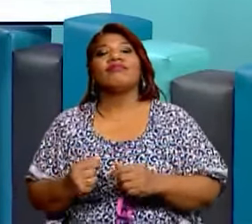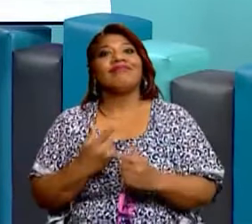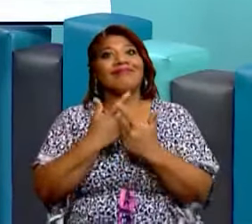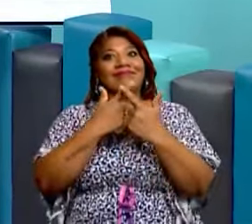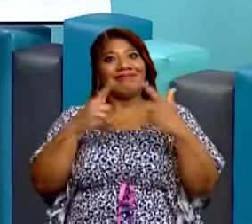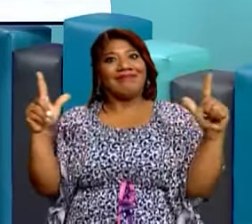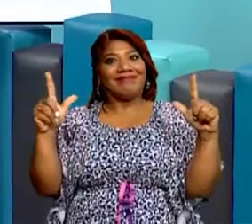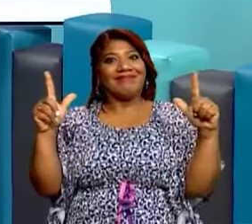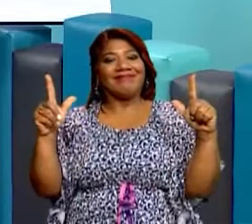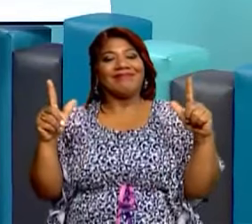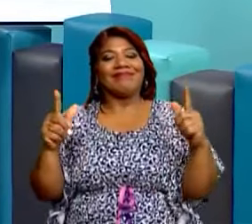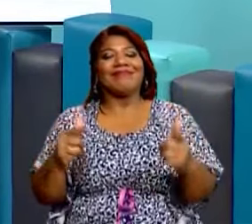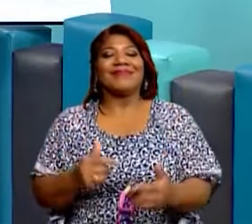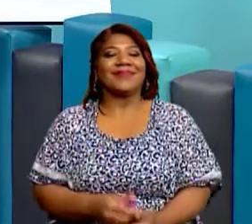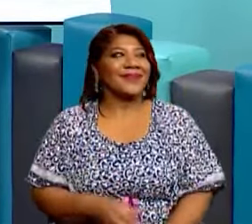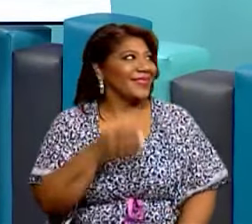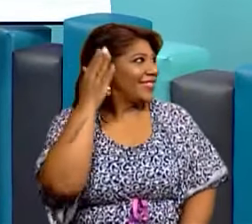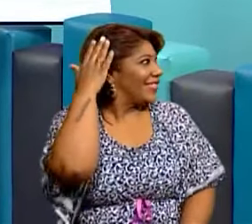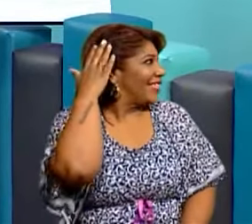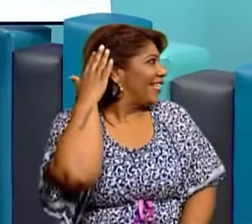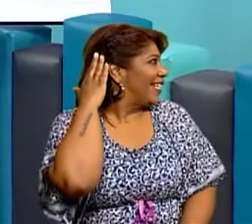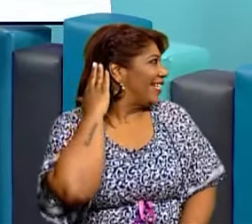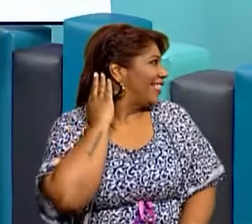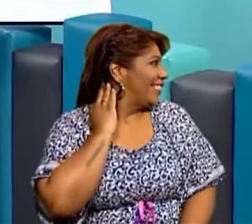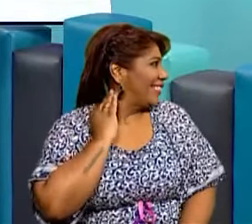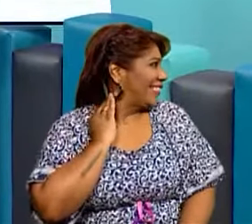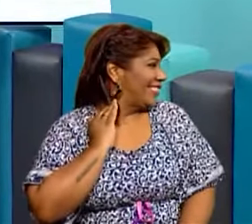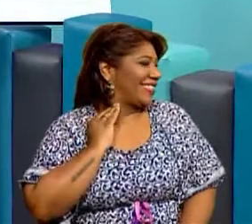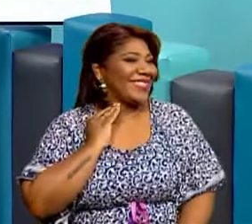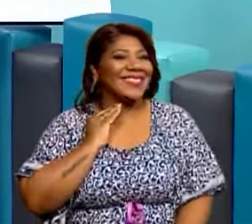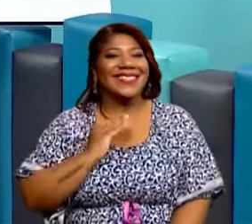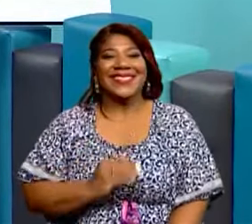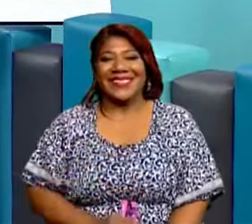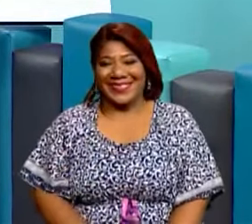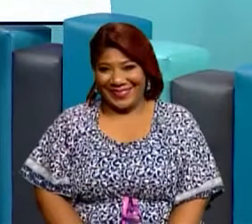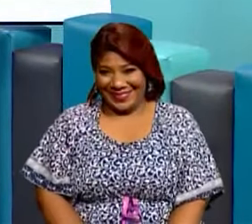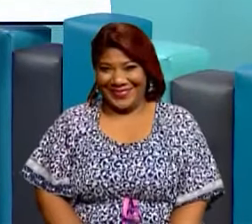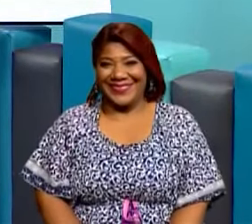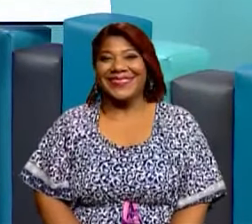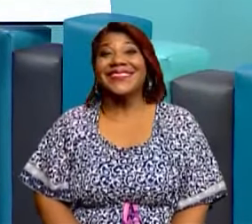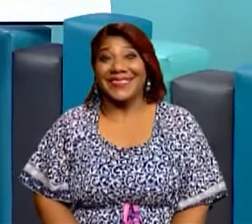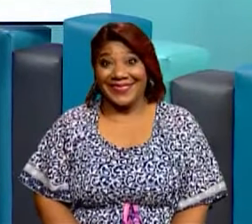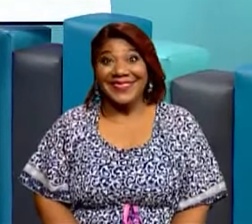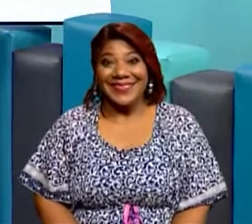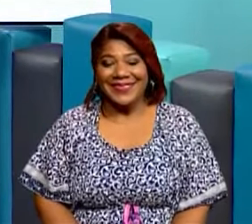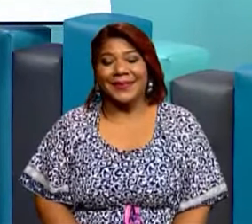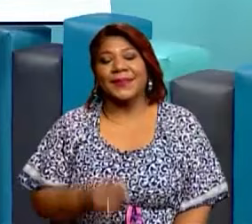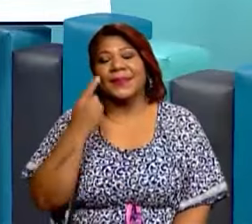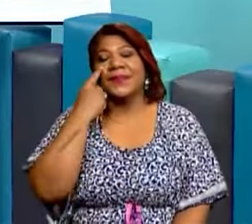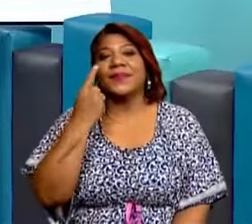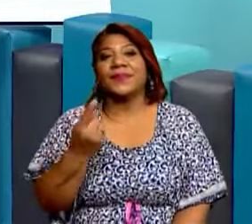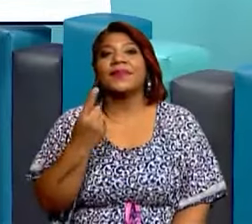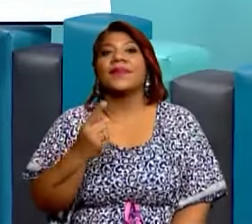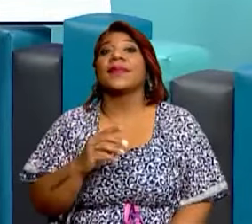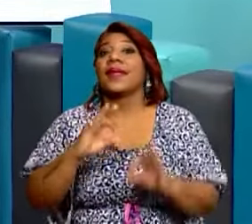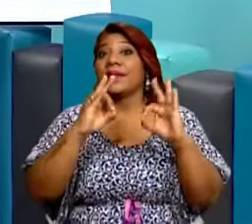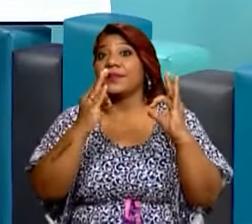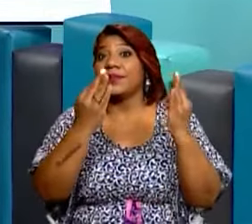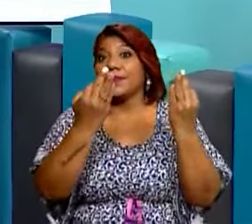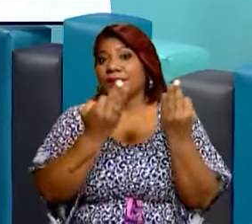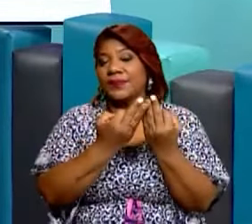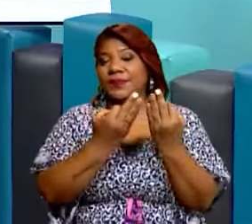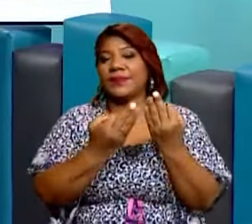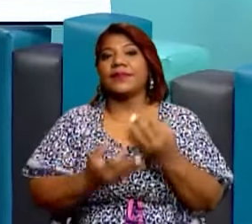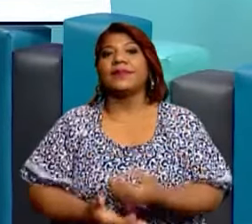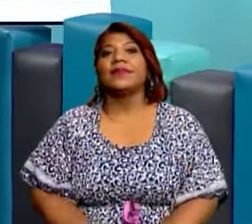libertad, escaparse y poder ir a la libertad. Muy bien, entonces vamos a ver los tipos de familia que es el